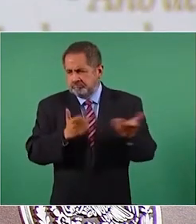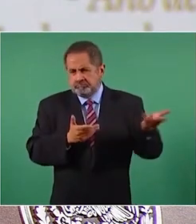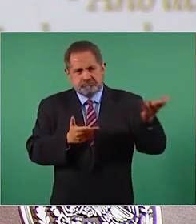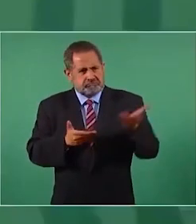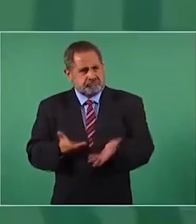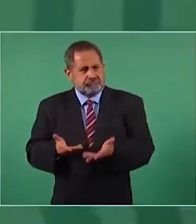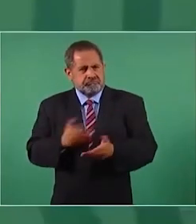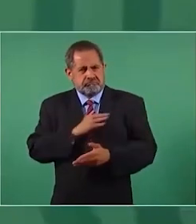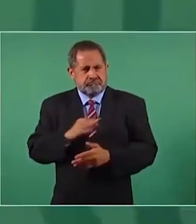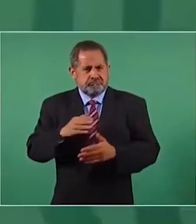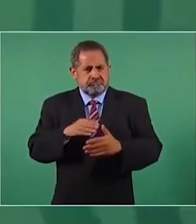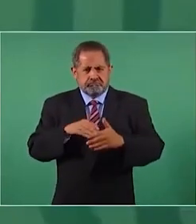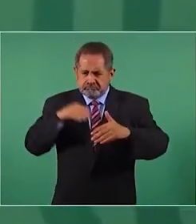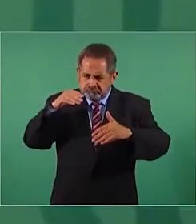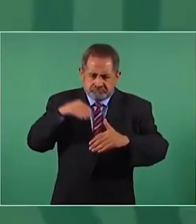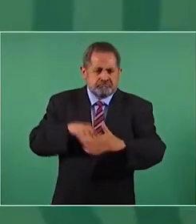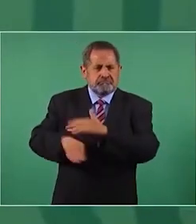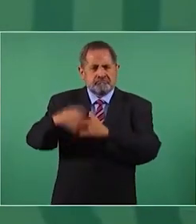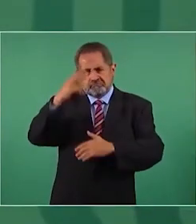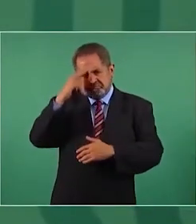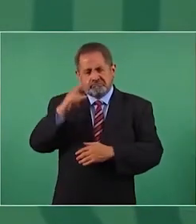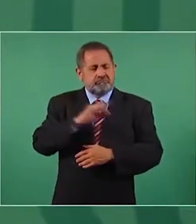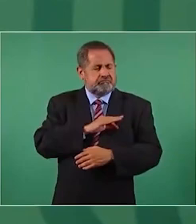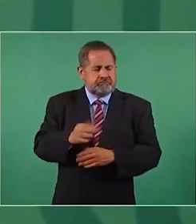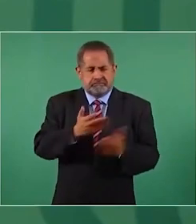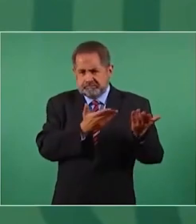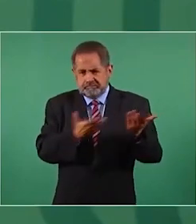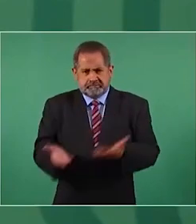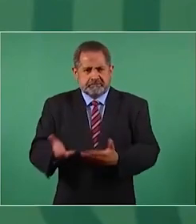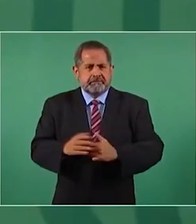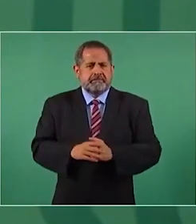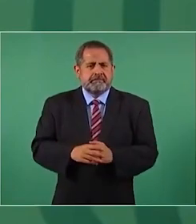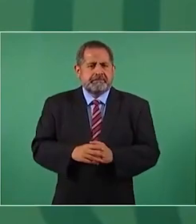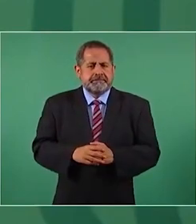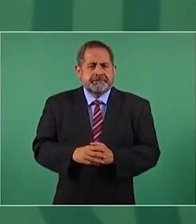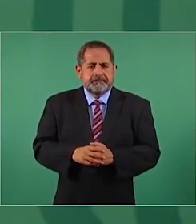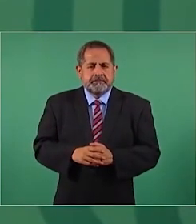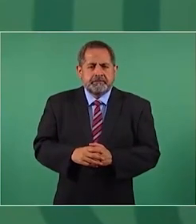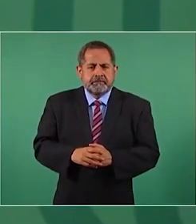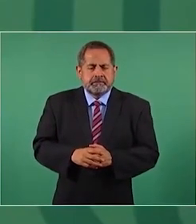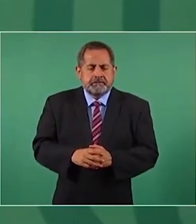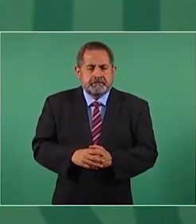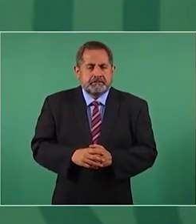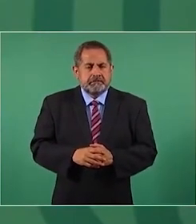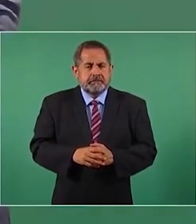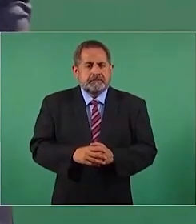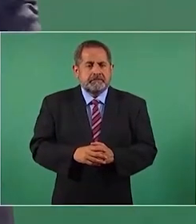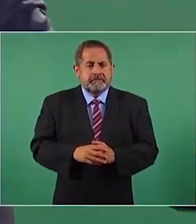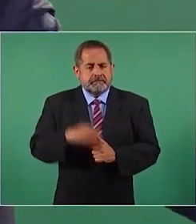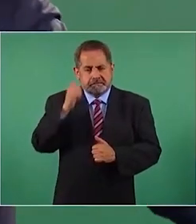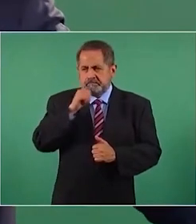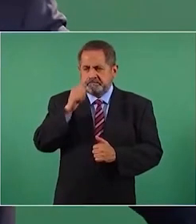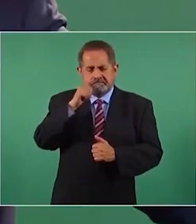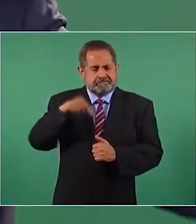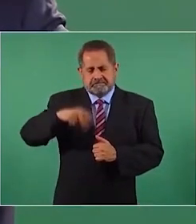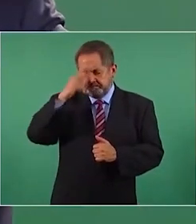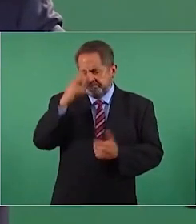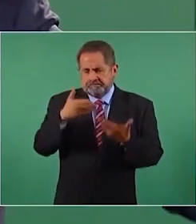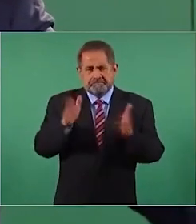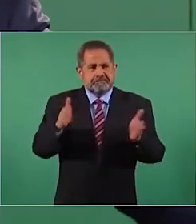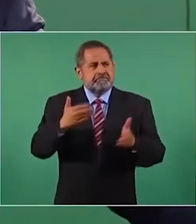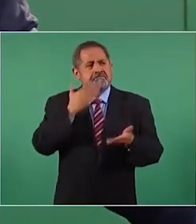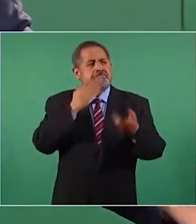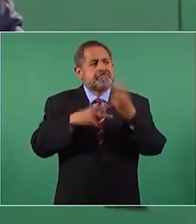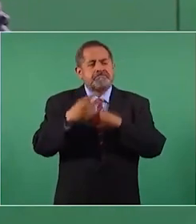de nuestro país, siempre son